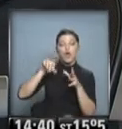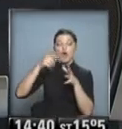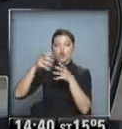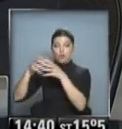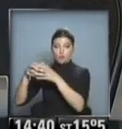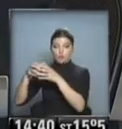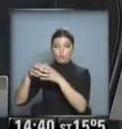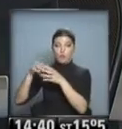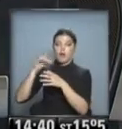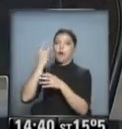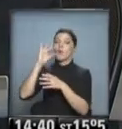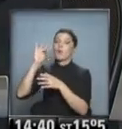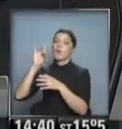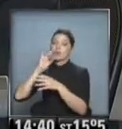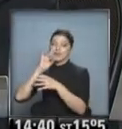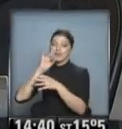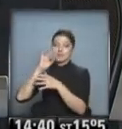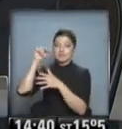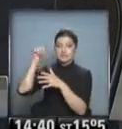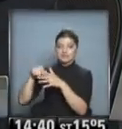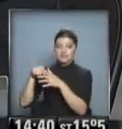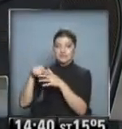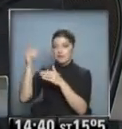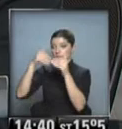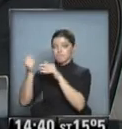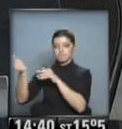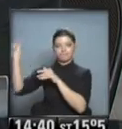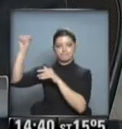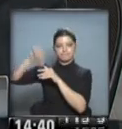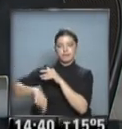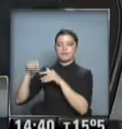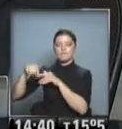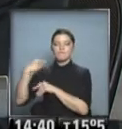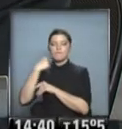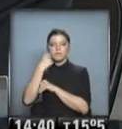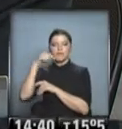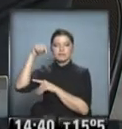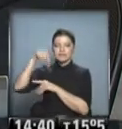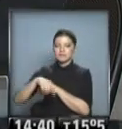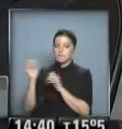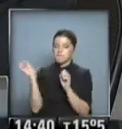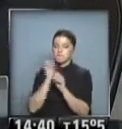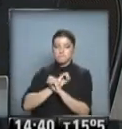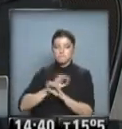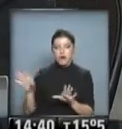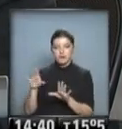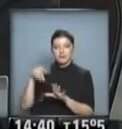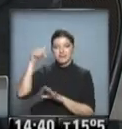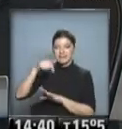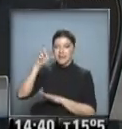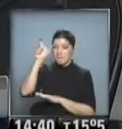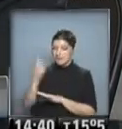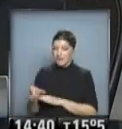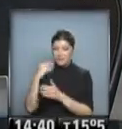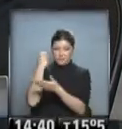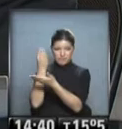el sector de renovación nacional, que pierde la elección, desde ese sector han dicho con esto estamos perdidos. Longueira no hay ninguna posibilidad de